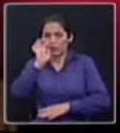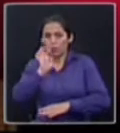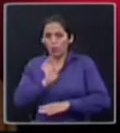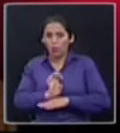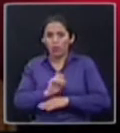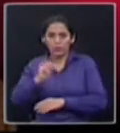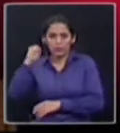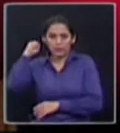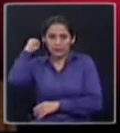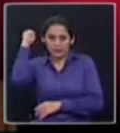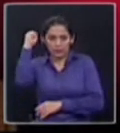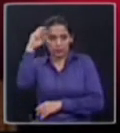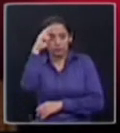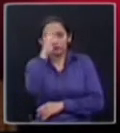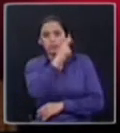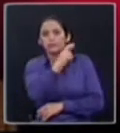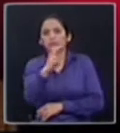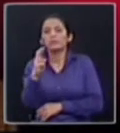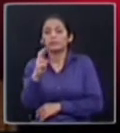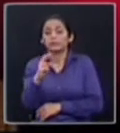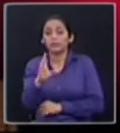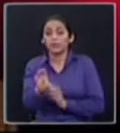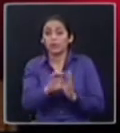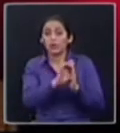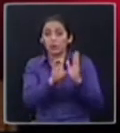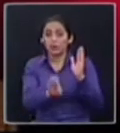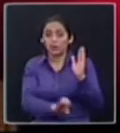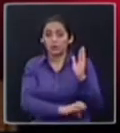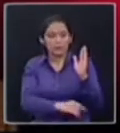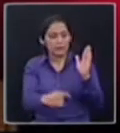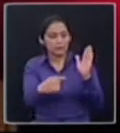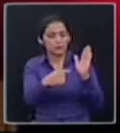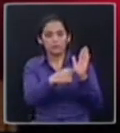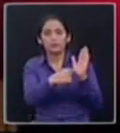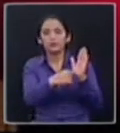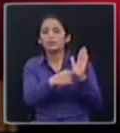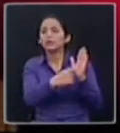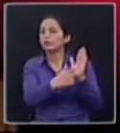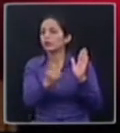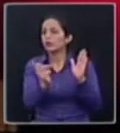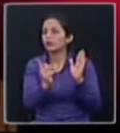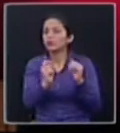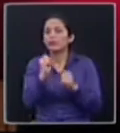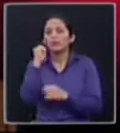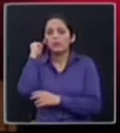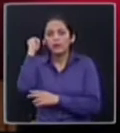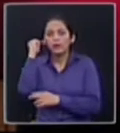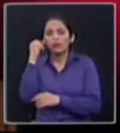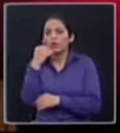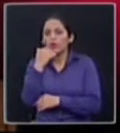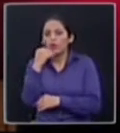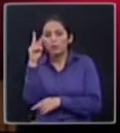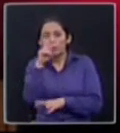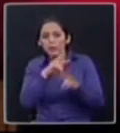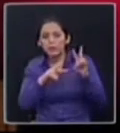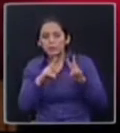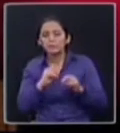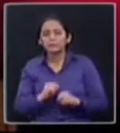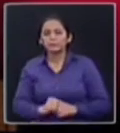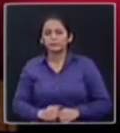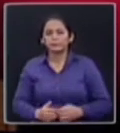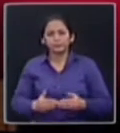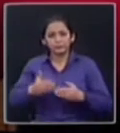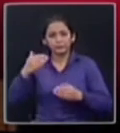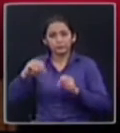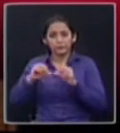y que en base a esa normativa, en base a esa Constitución que nos engloba a todos, pues tenemos que actuar. Claro, usted no era parte de la Asamblea